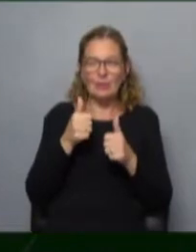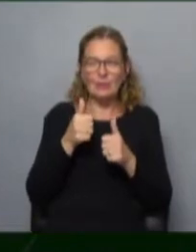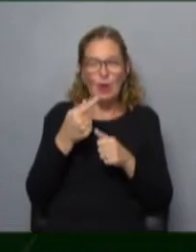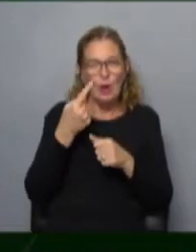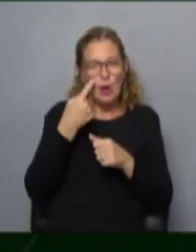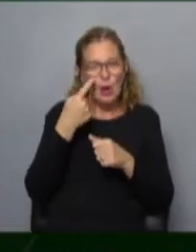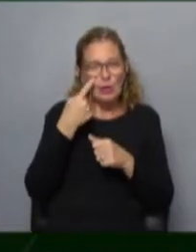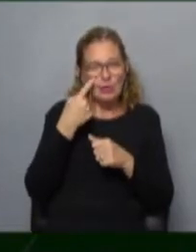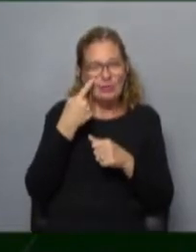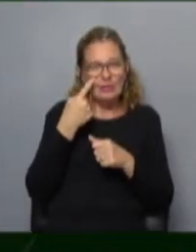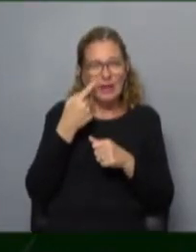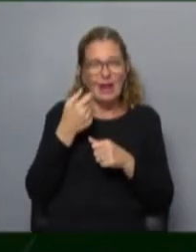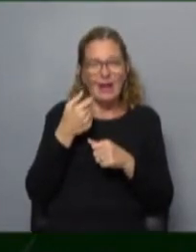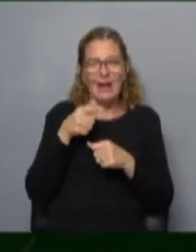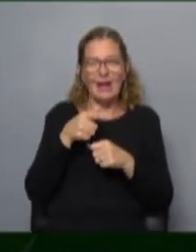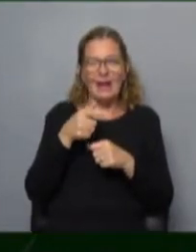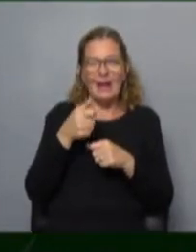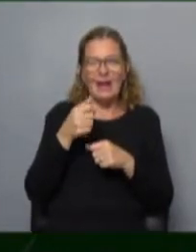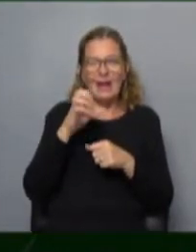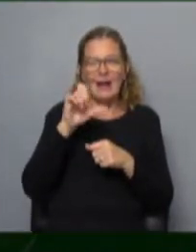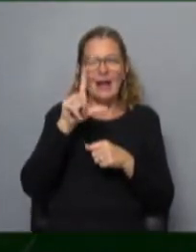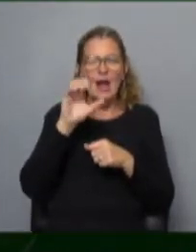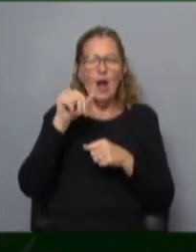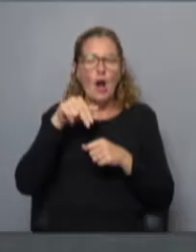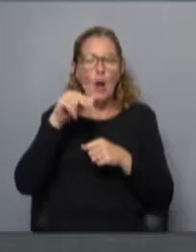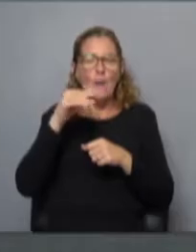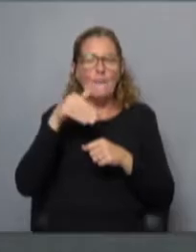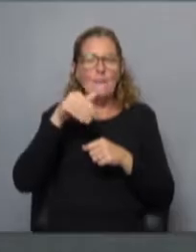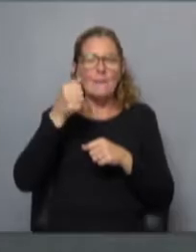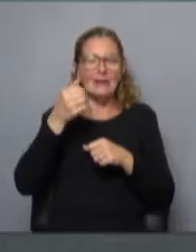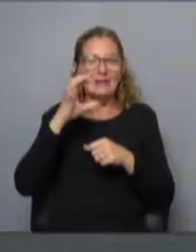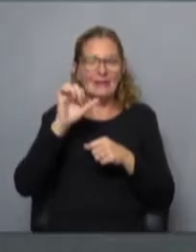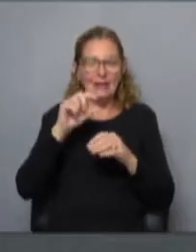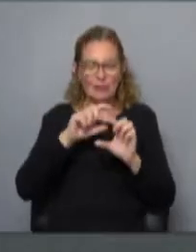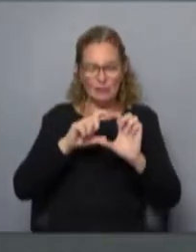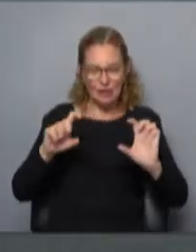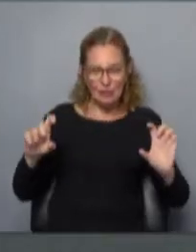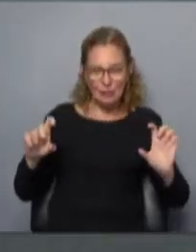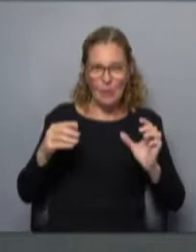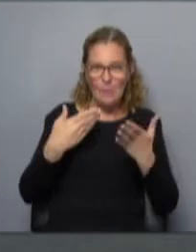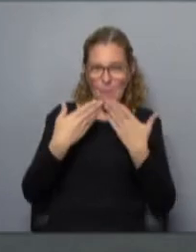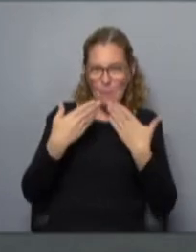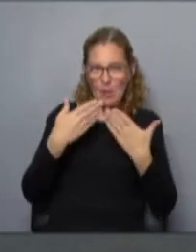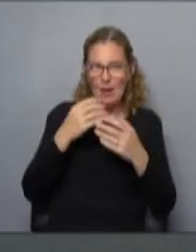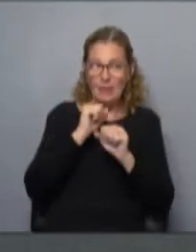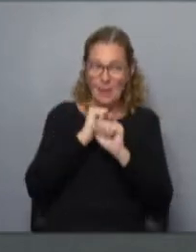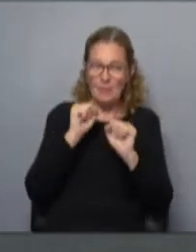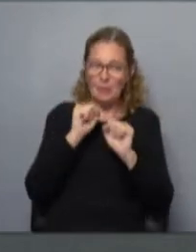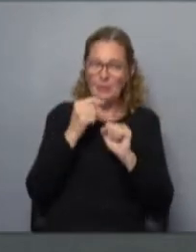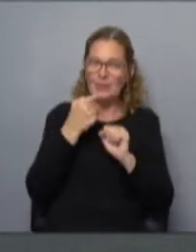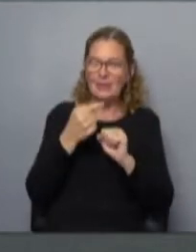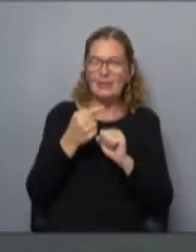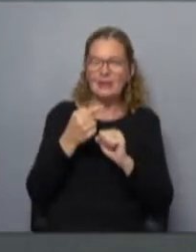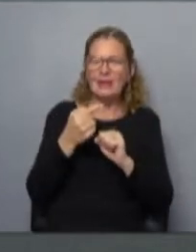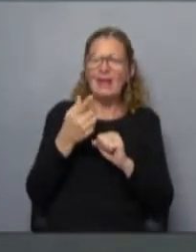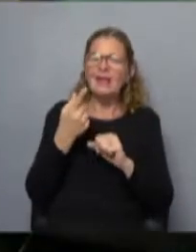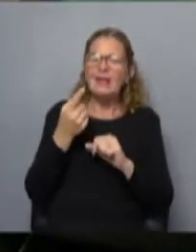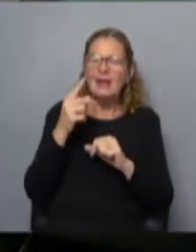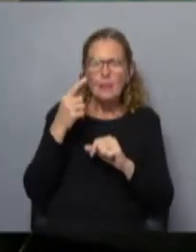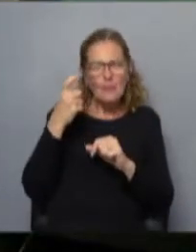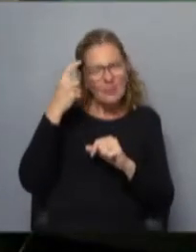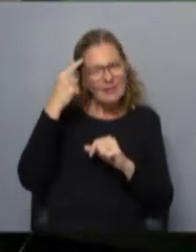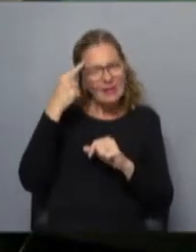Conociendo a Elon Musk podría ser el nombre o el título abajo en la columna, y sobre todo tratando de adivinar qué se viene.